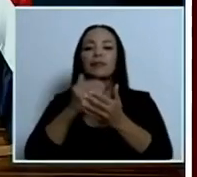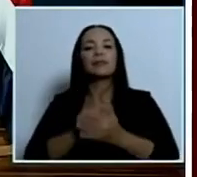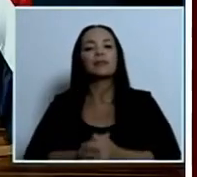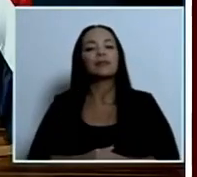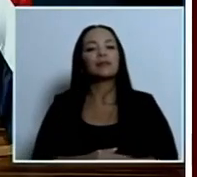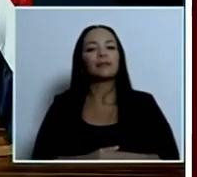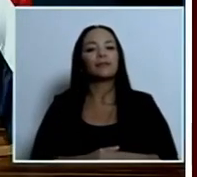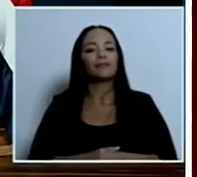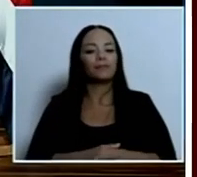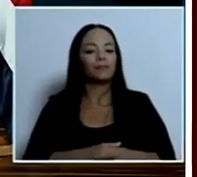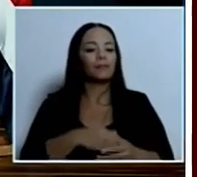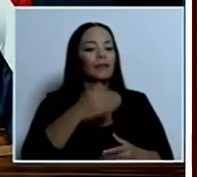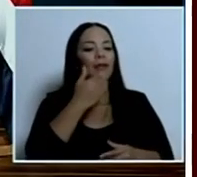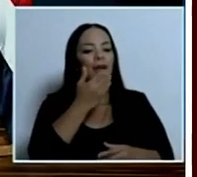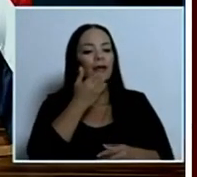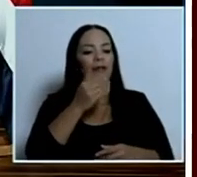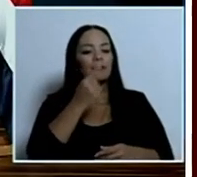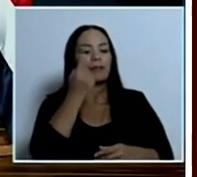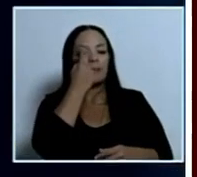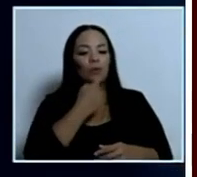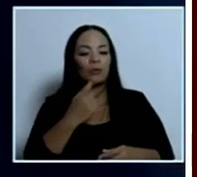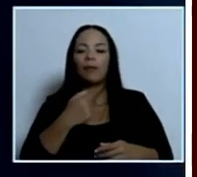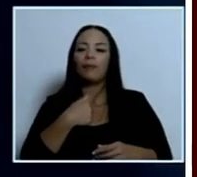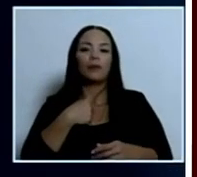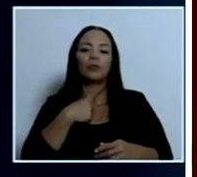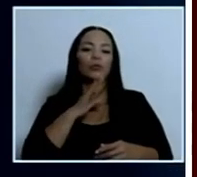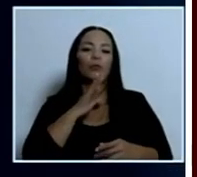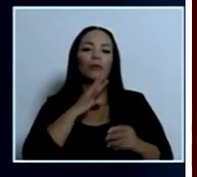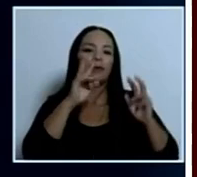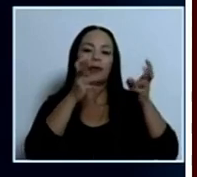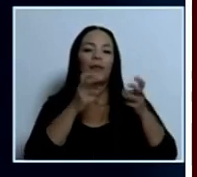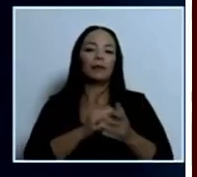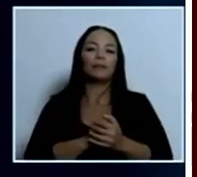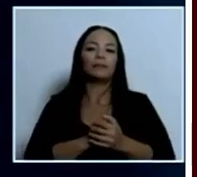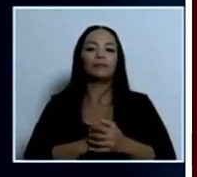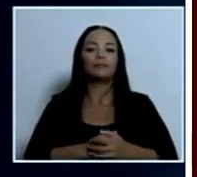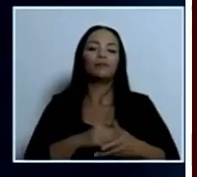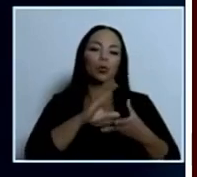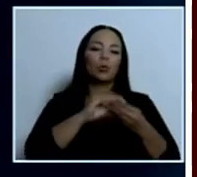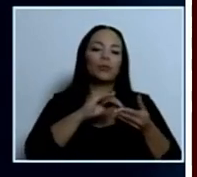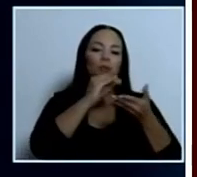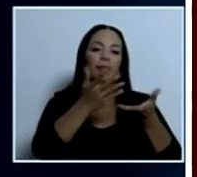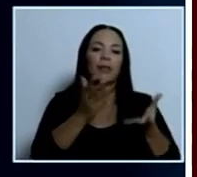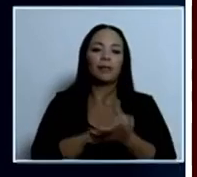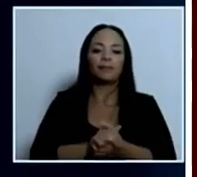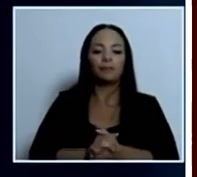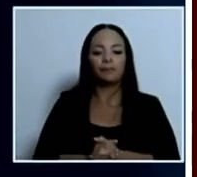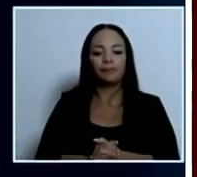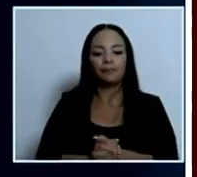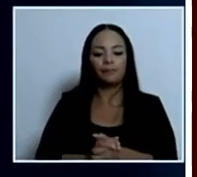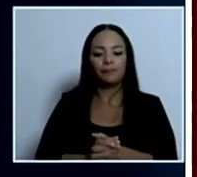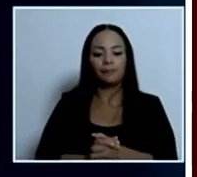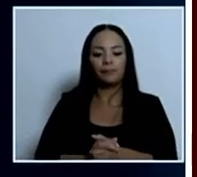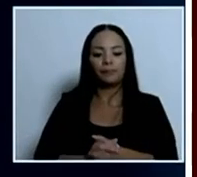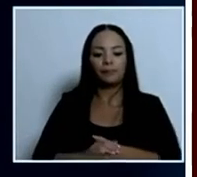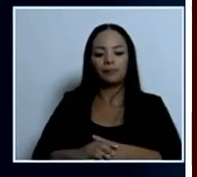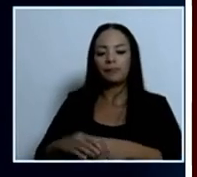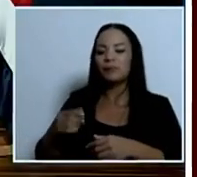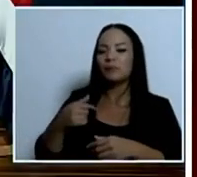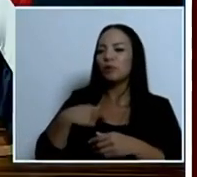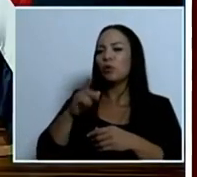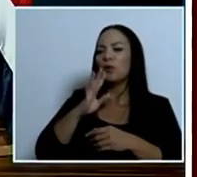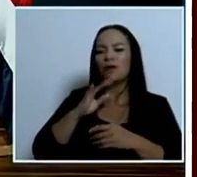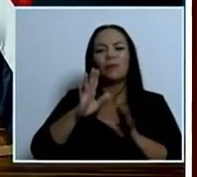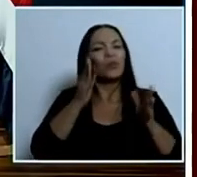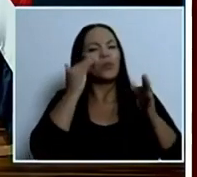muchas gracias por su pregunta sin embargo no me voy a referir al tema por lo que les comenté por lo que es que por lo que les comenté